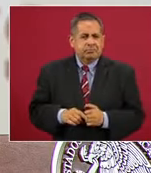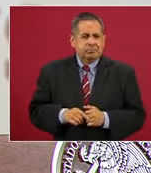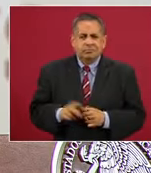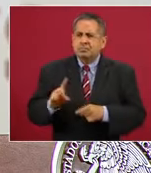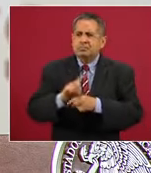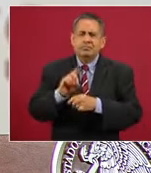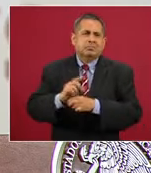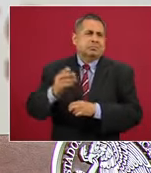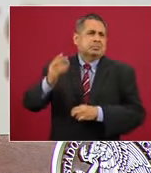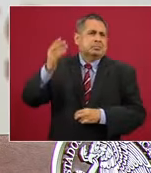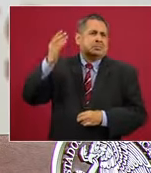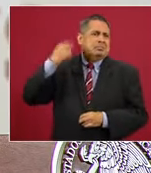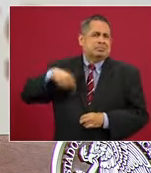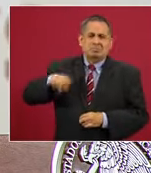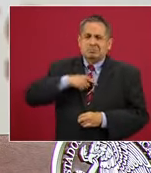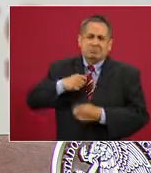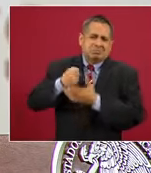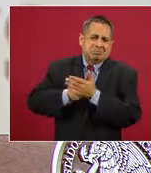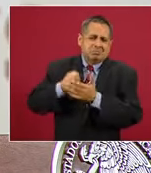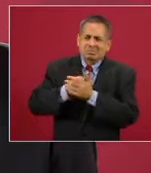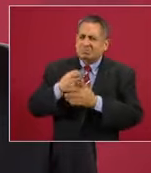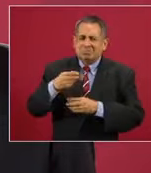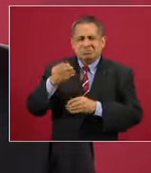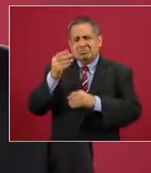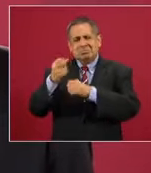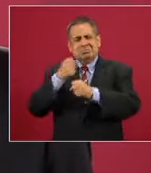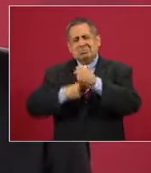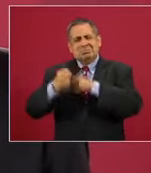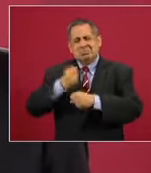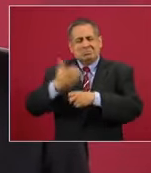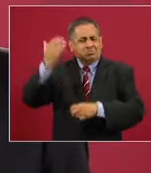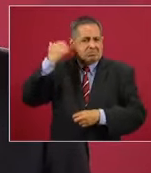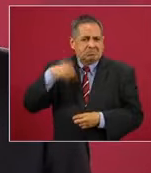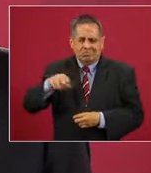venimos luchando desde hace muchísimos años.